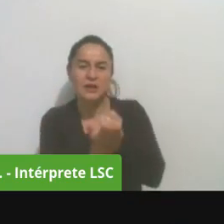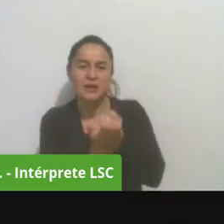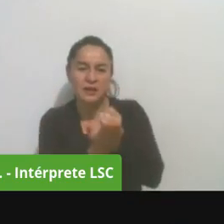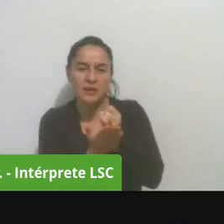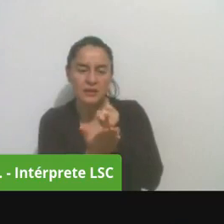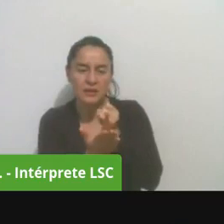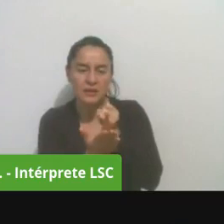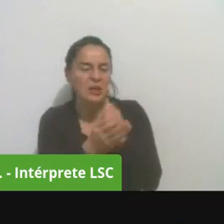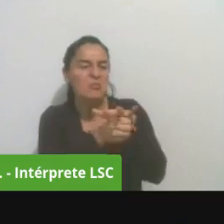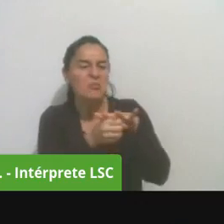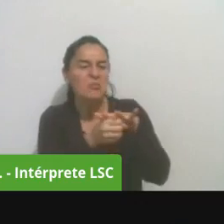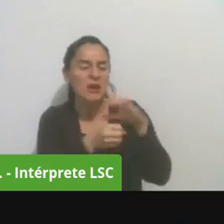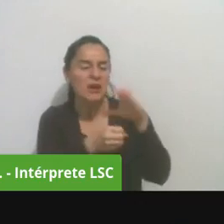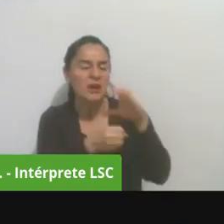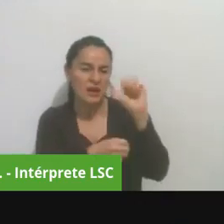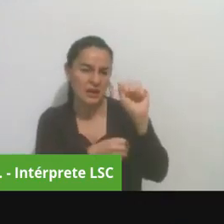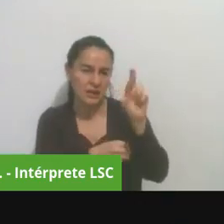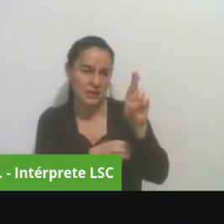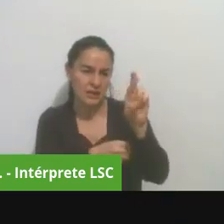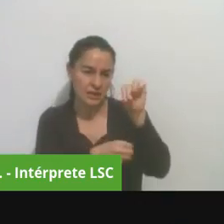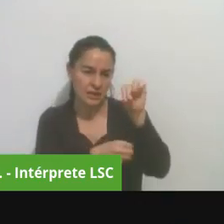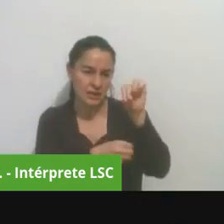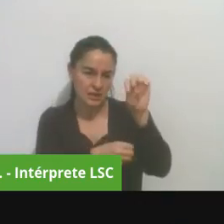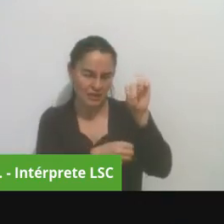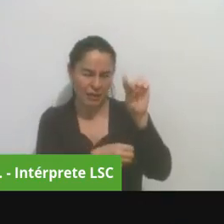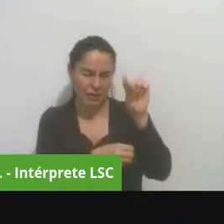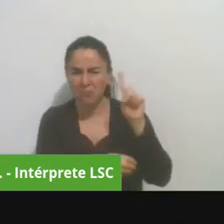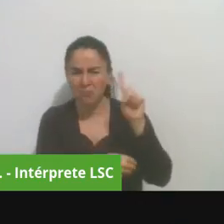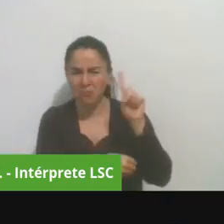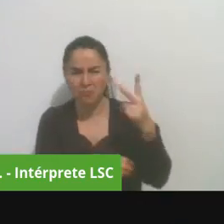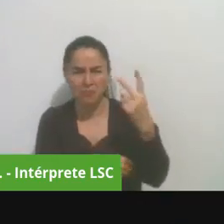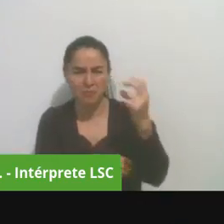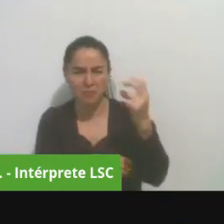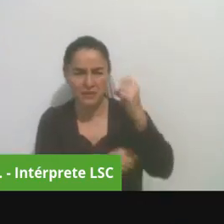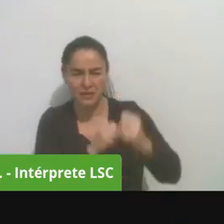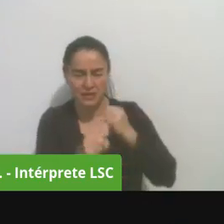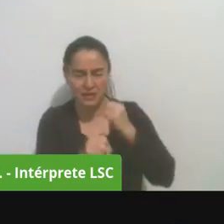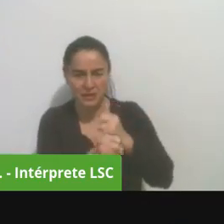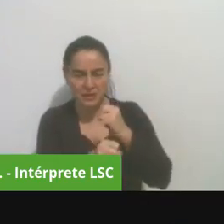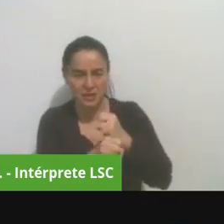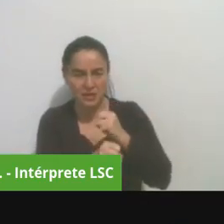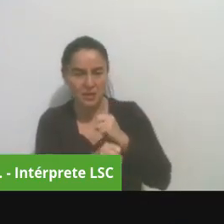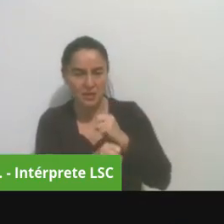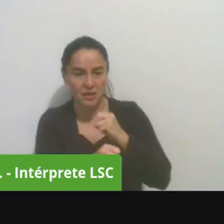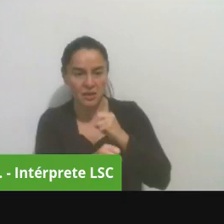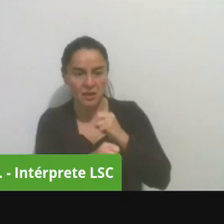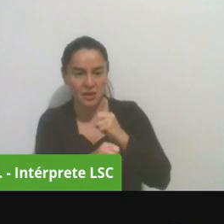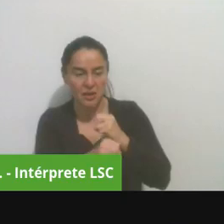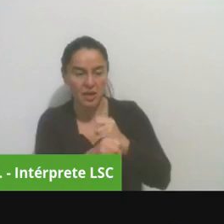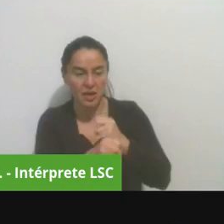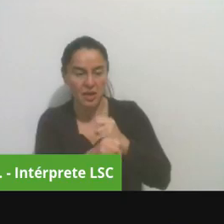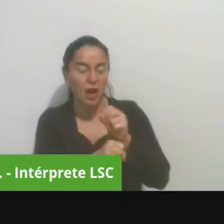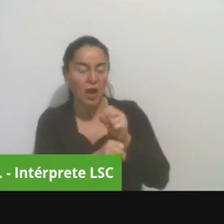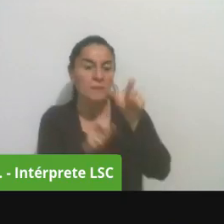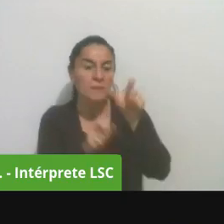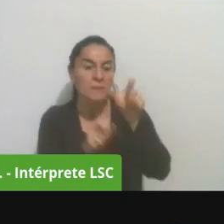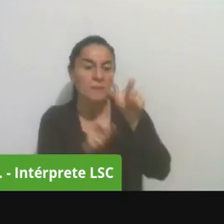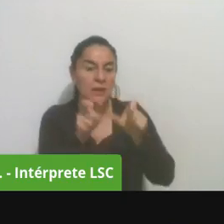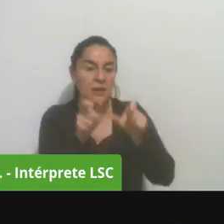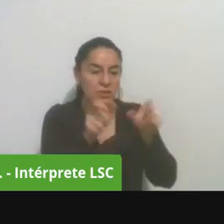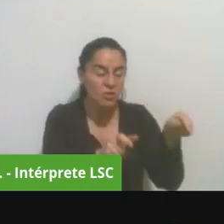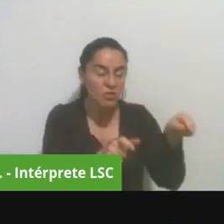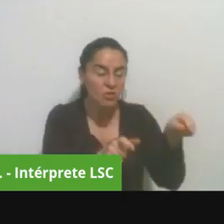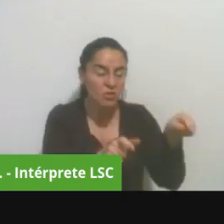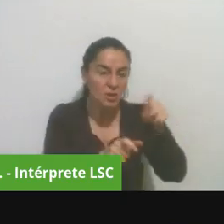carmen que lleva más de 20 años no permiten que la comunidad aporte o trabaje en pro de el barrio